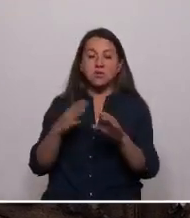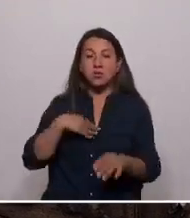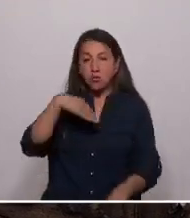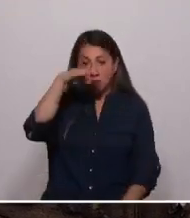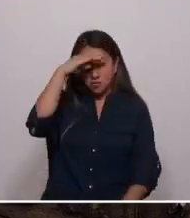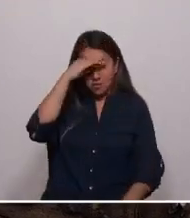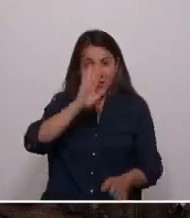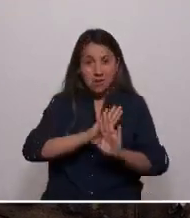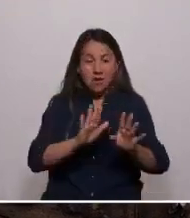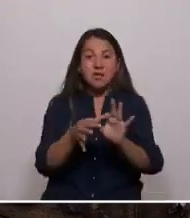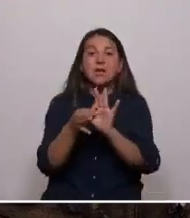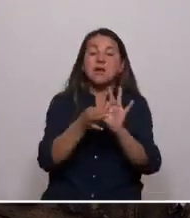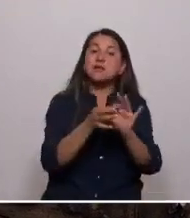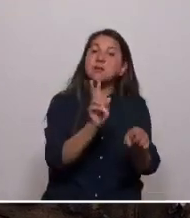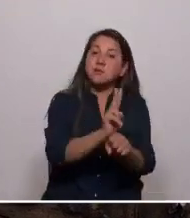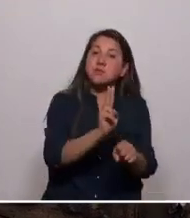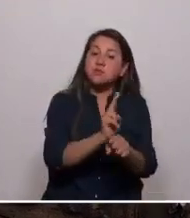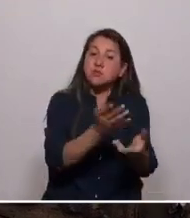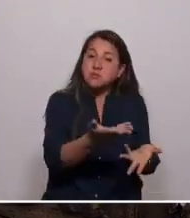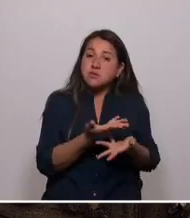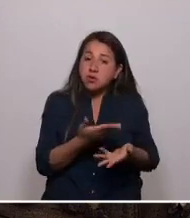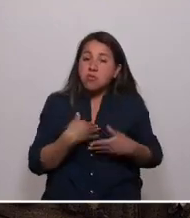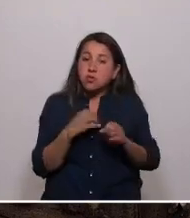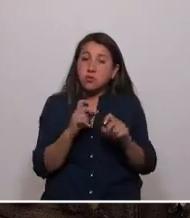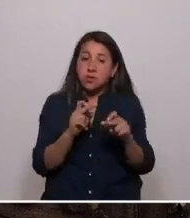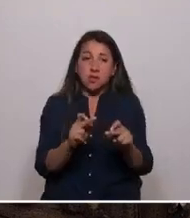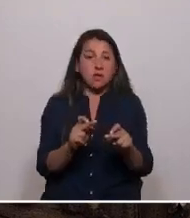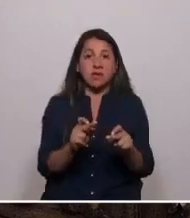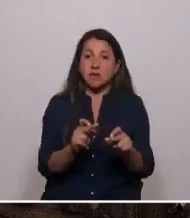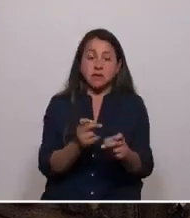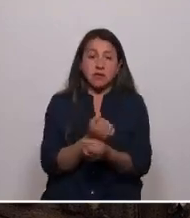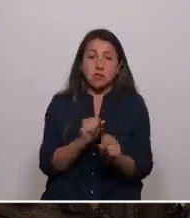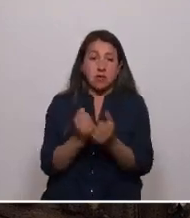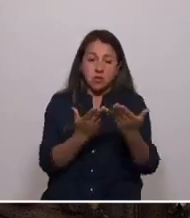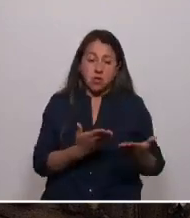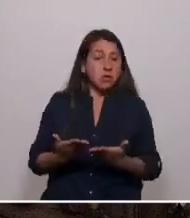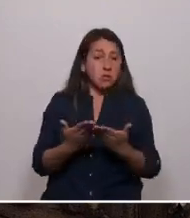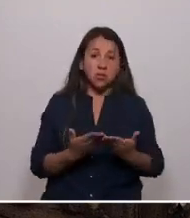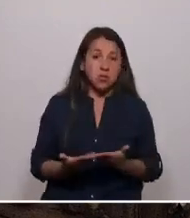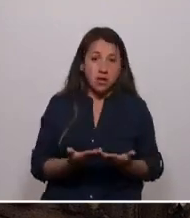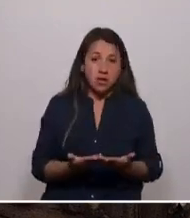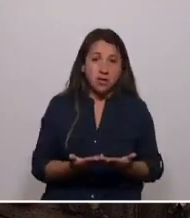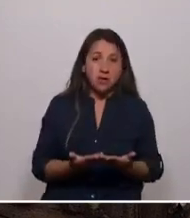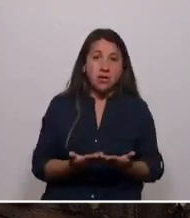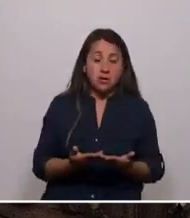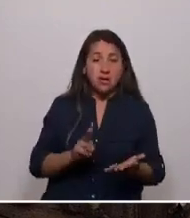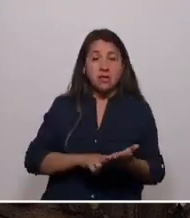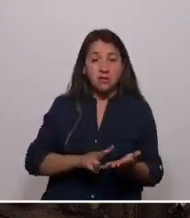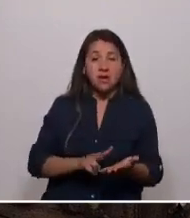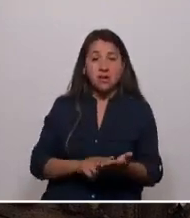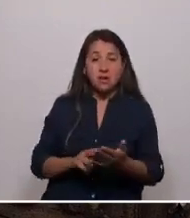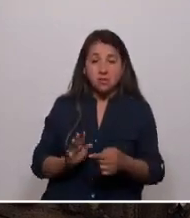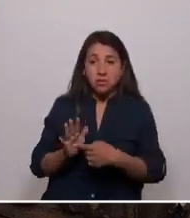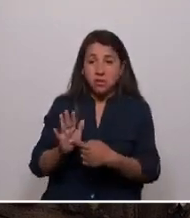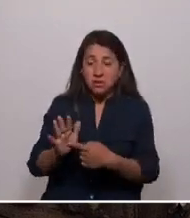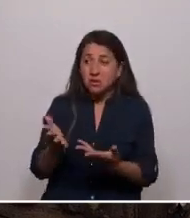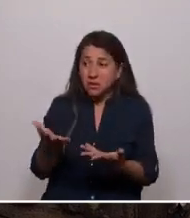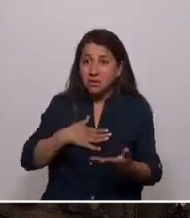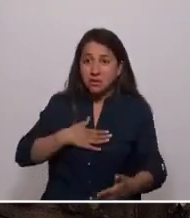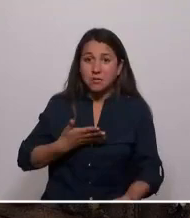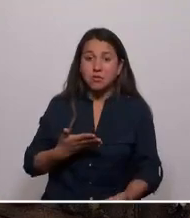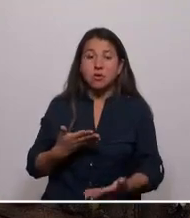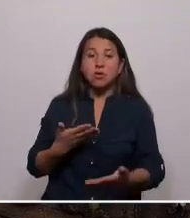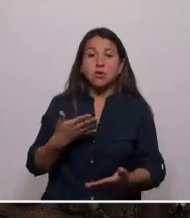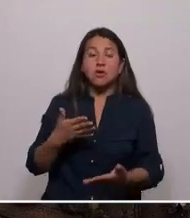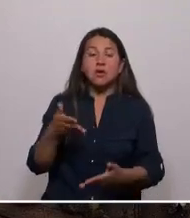Agradezco a mis profesores por recibirme darme la oportunidad que no tenía de estudiar en ese entonces, y mostrarme que no nos quieren pensantes. En escuelas donde no